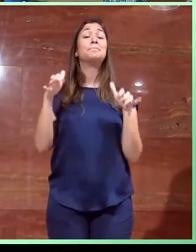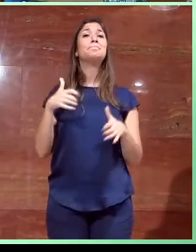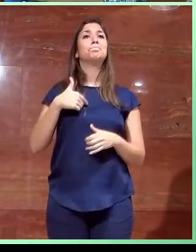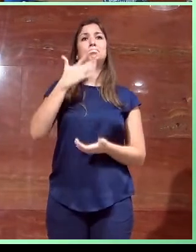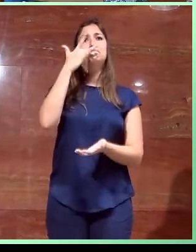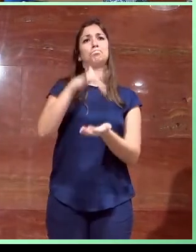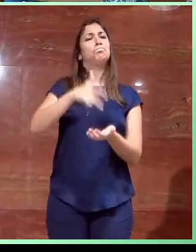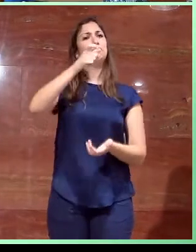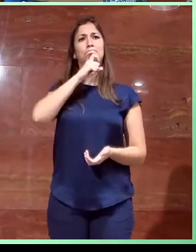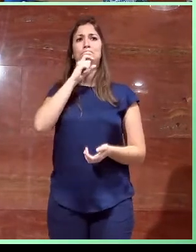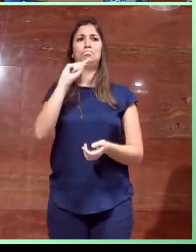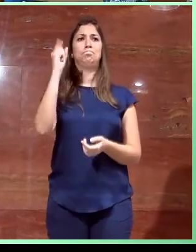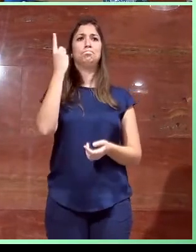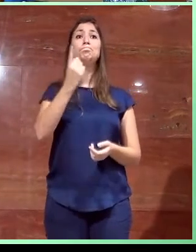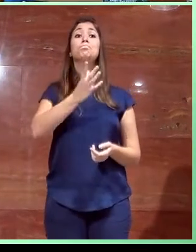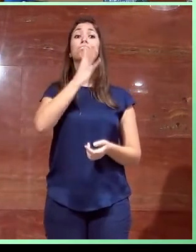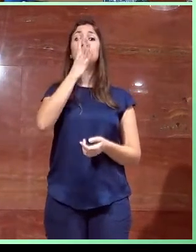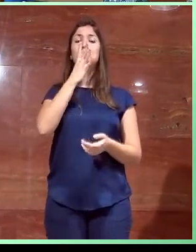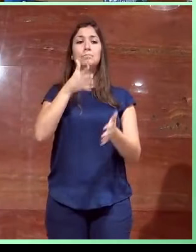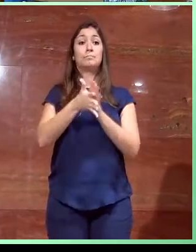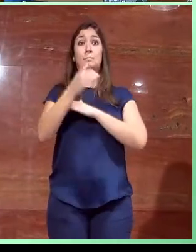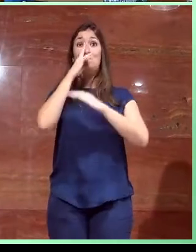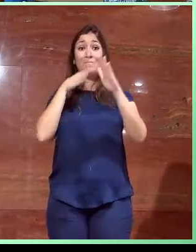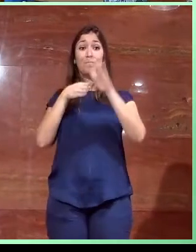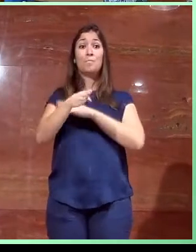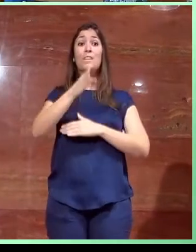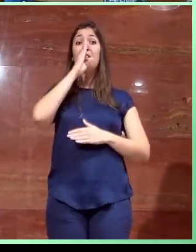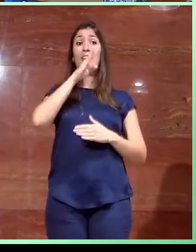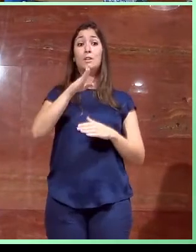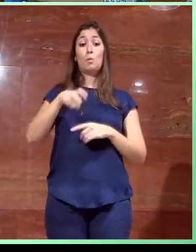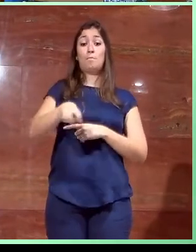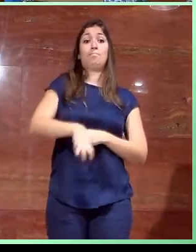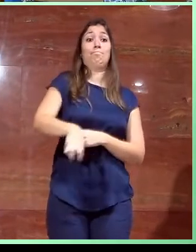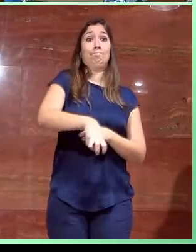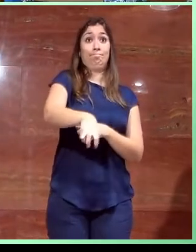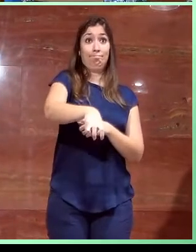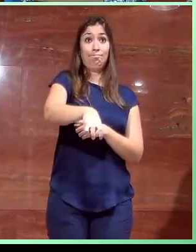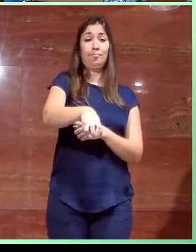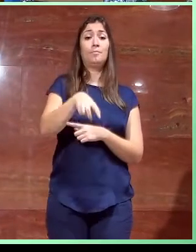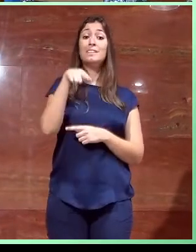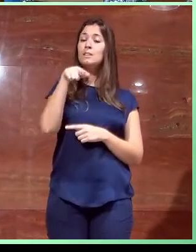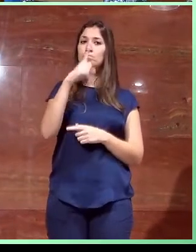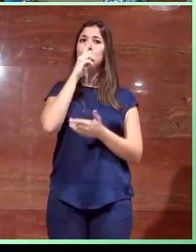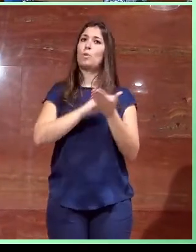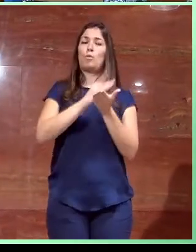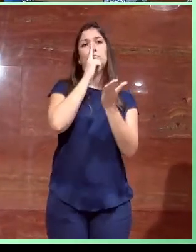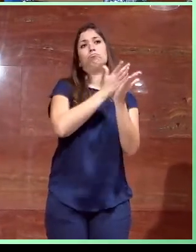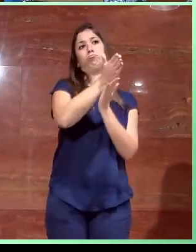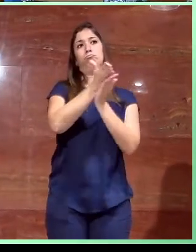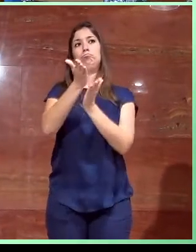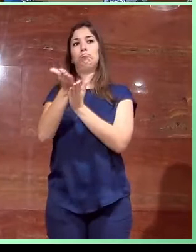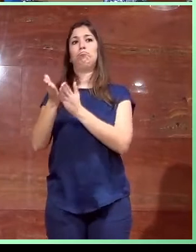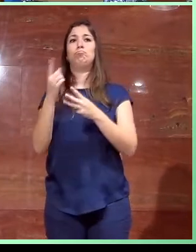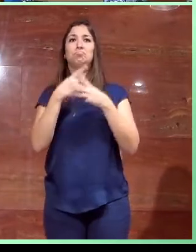piezas, pues bueno, más difíciles, porque se entra en depresión con una escalera en sentido de bajada, se barajaron algunas opciones